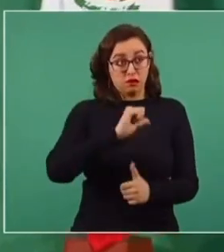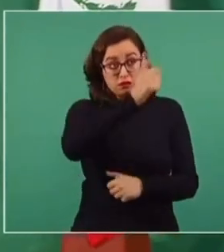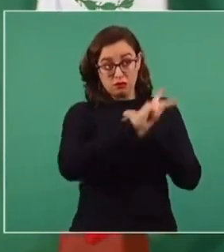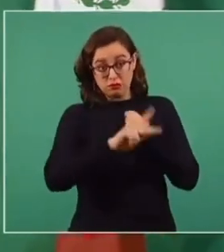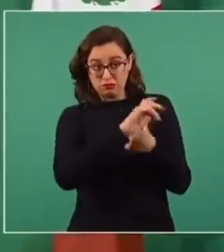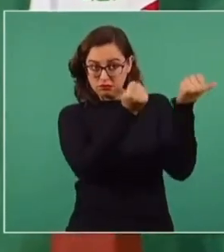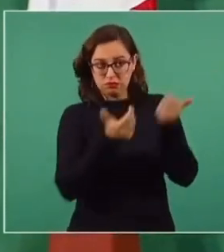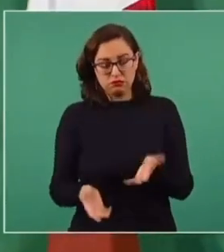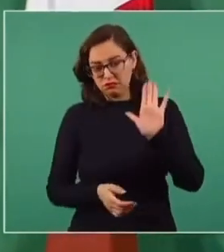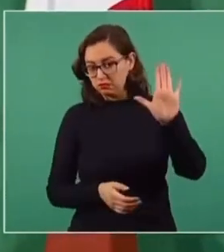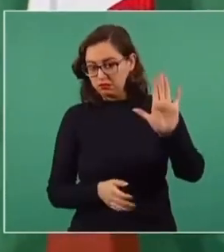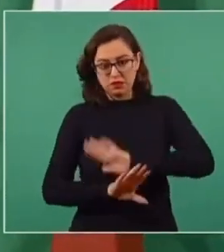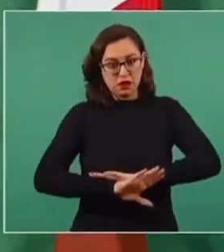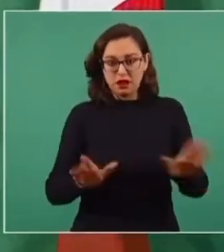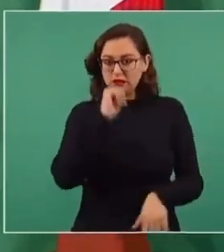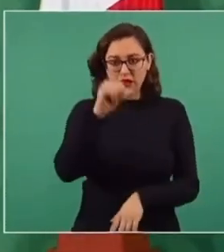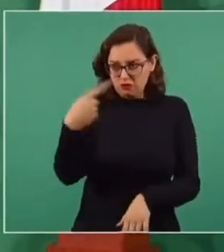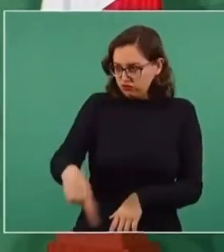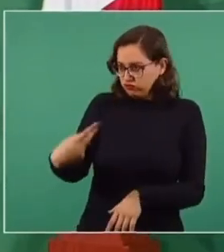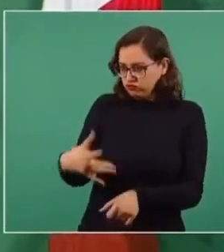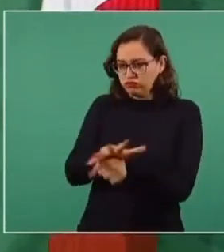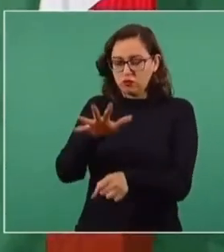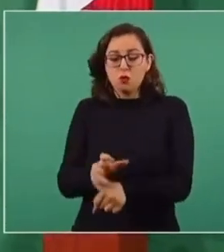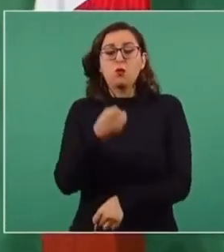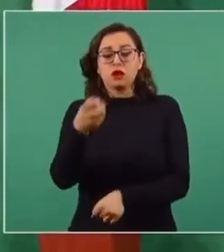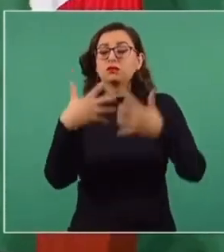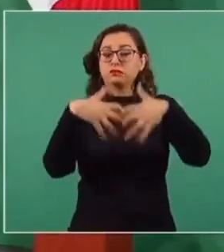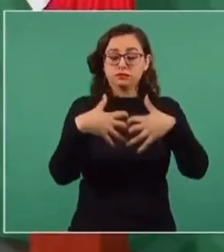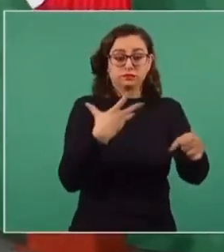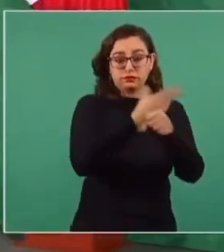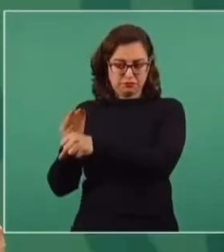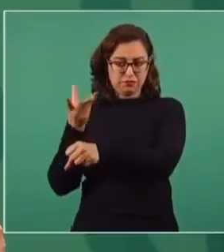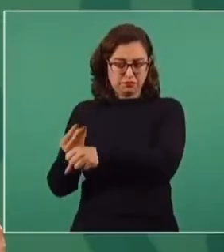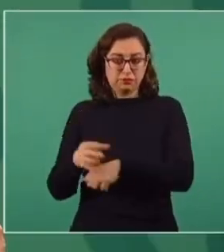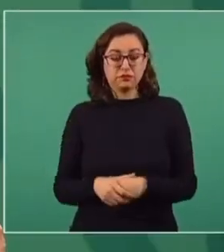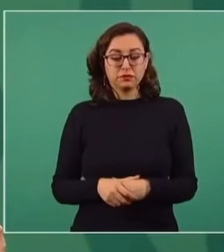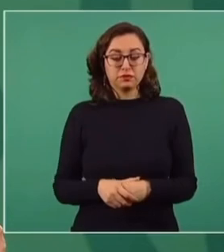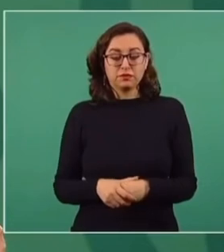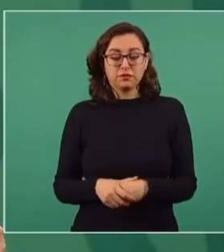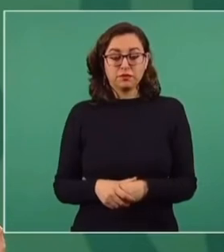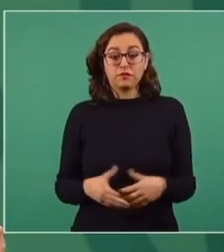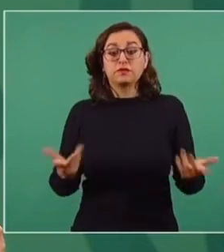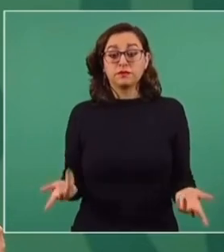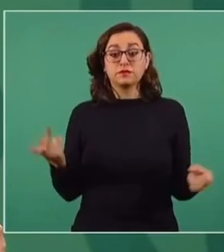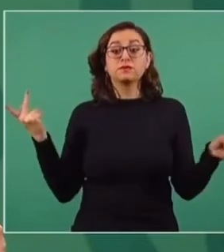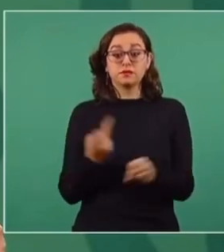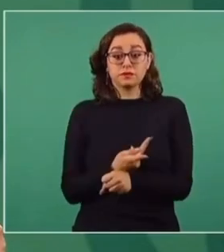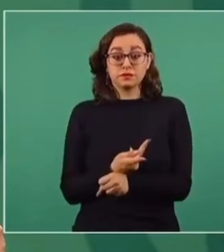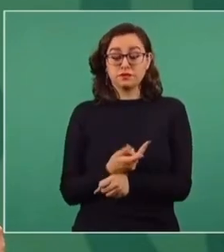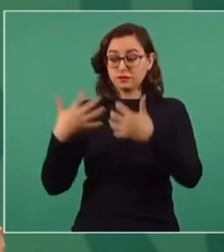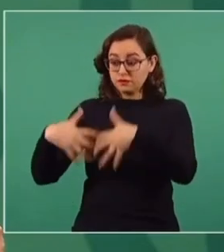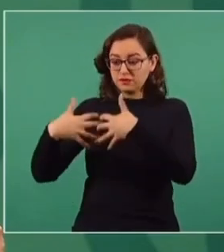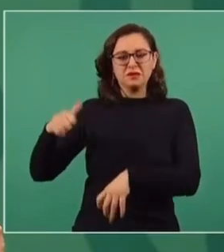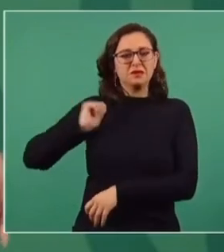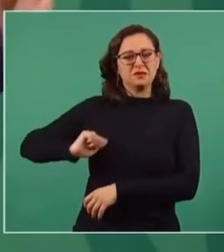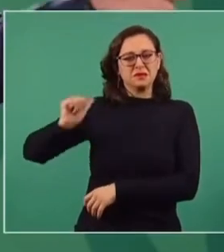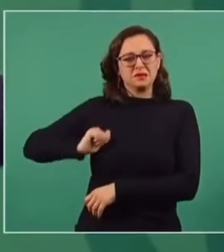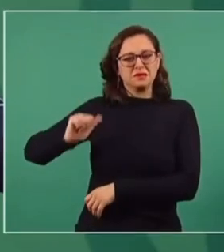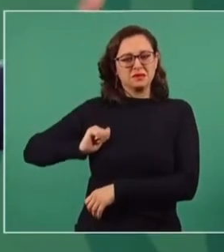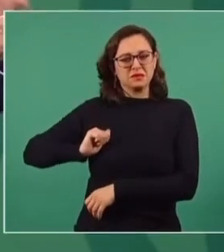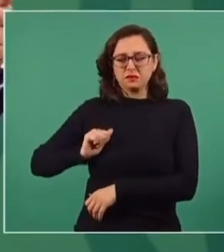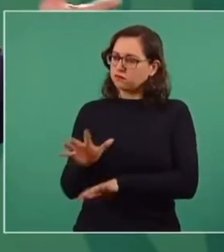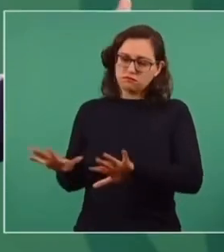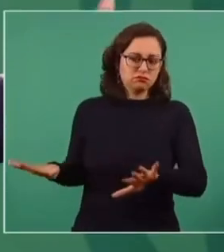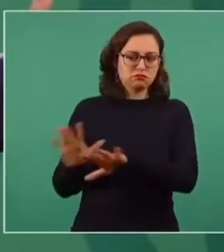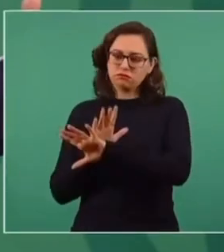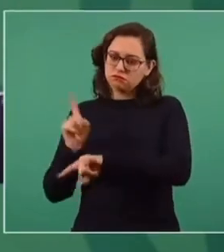Y por eso se están fortaleciendo, modernizando las refinerías. Esa modernización significa cambiar plantas en el